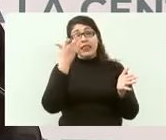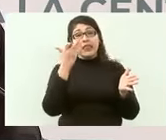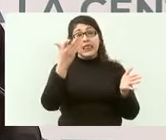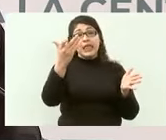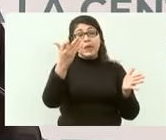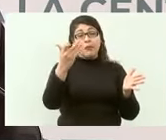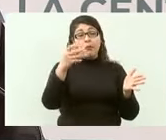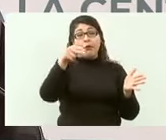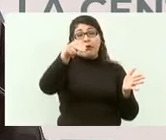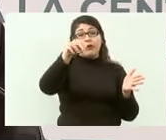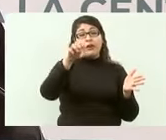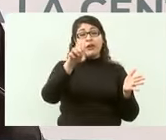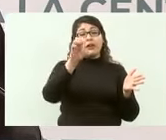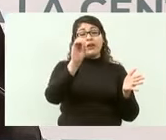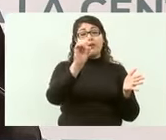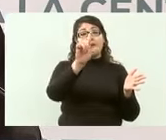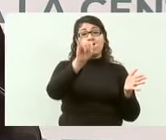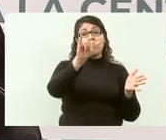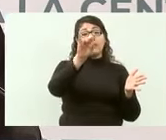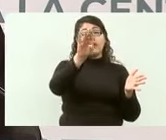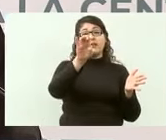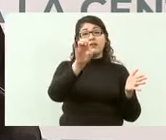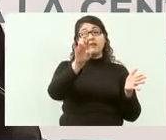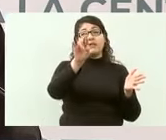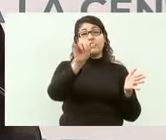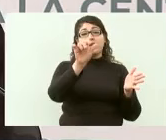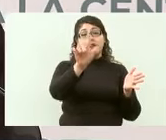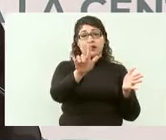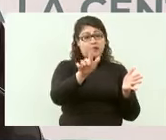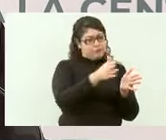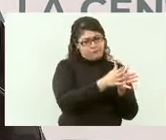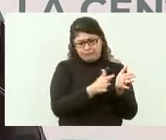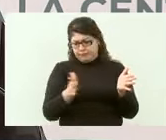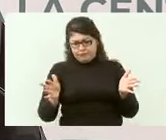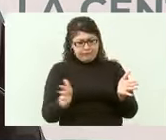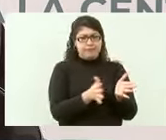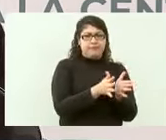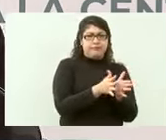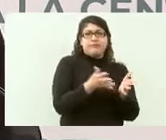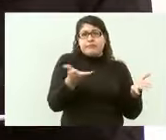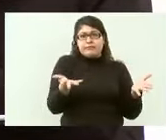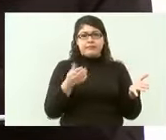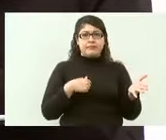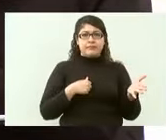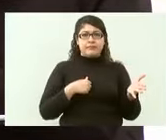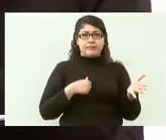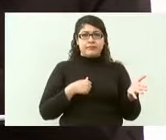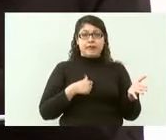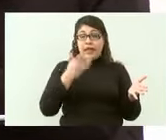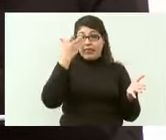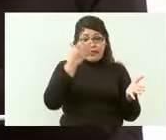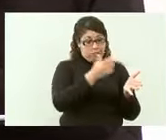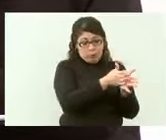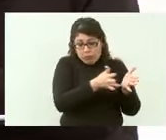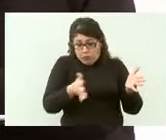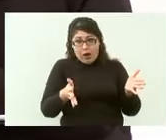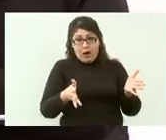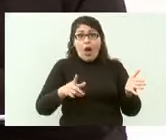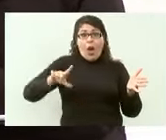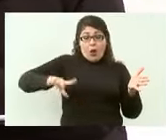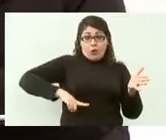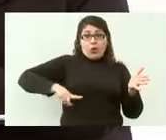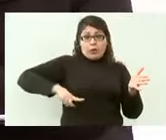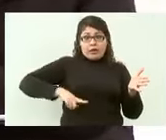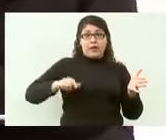cuando se gobernó para beneficio de